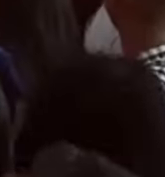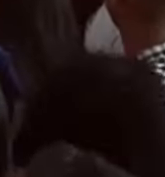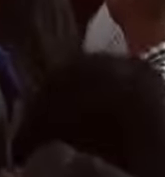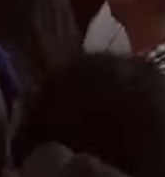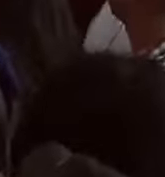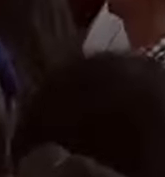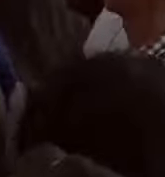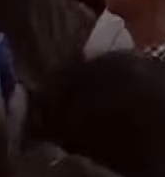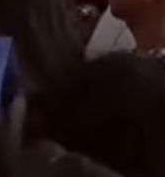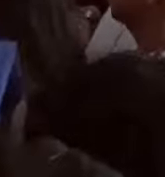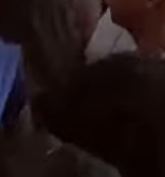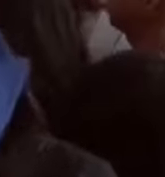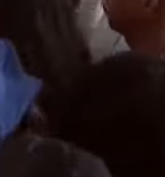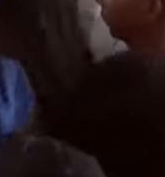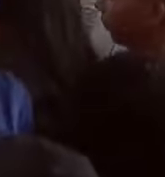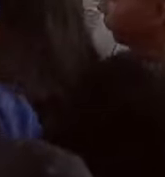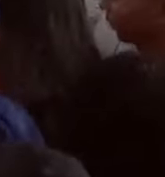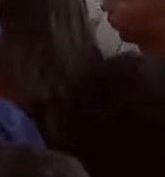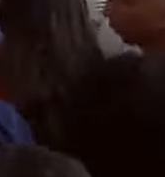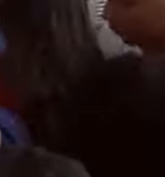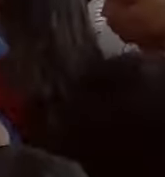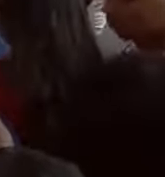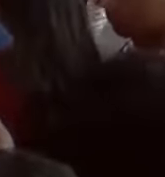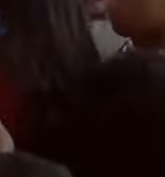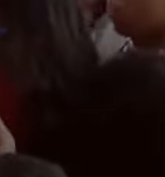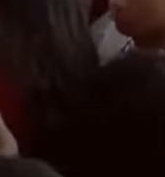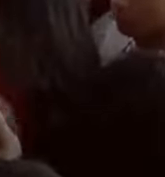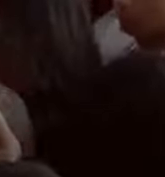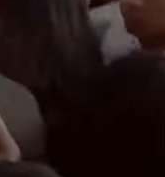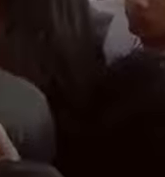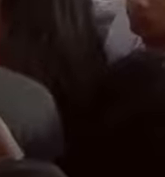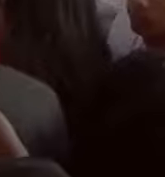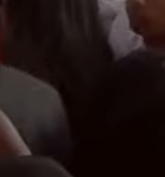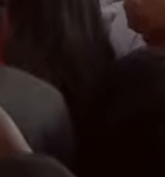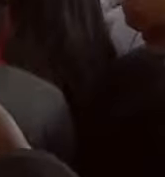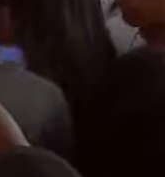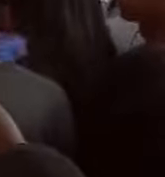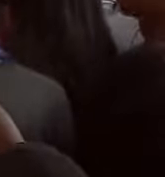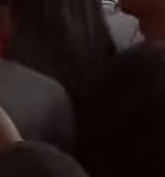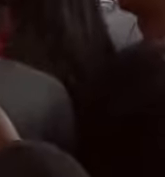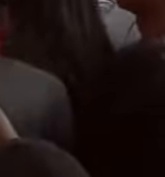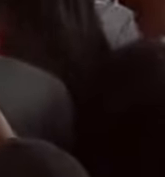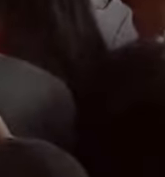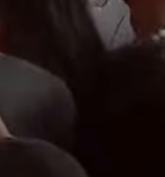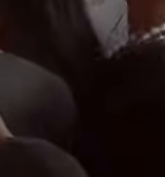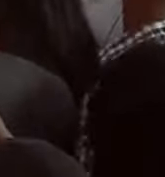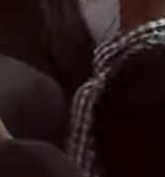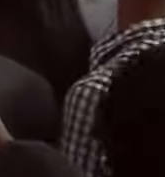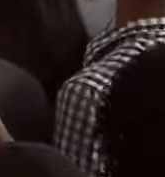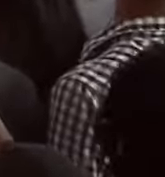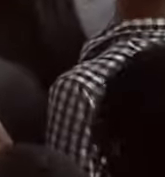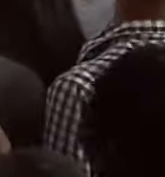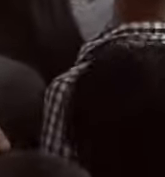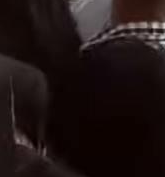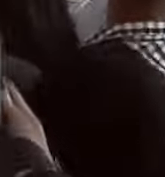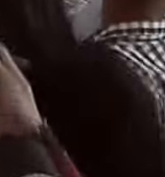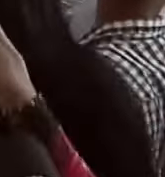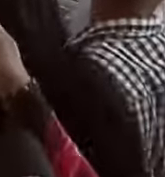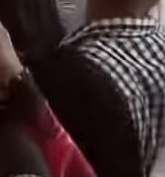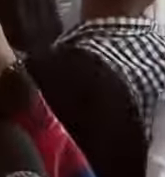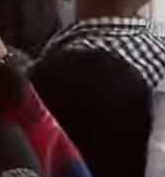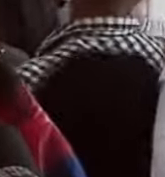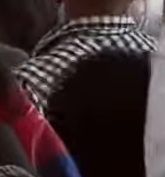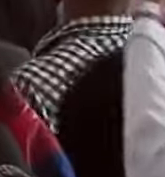905 los trabajos de remodelación en este centro médico que se realizaron fueron impermeabilización general de techos